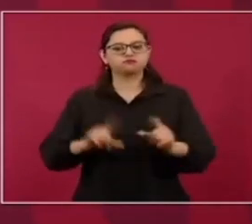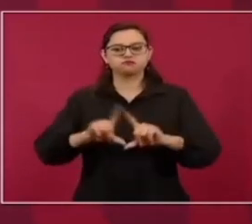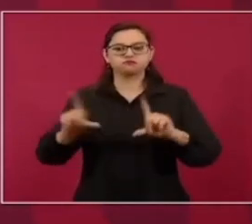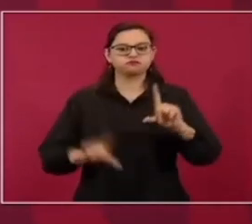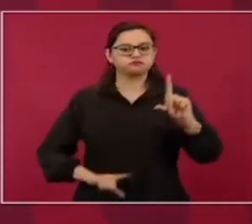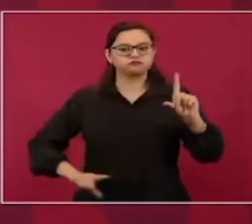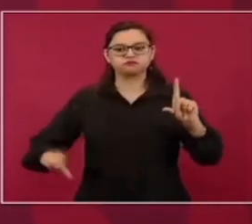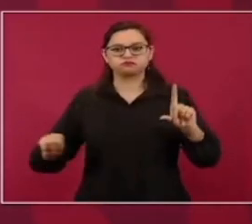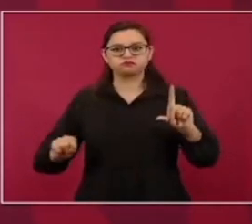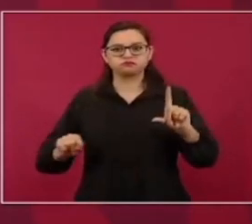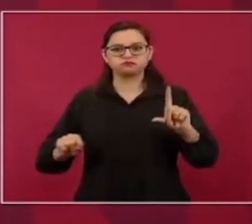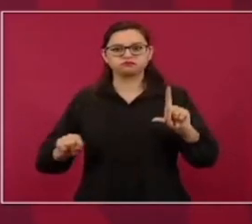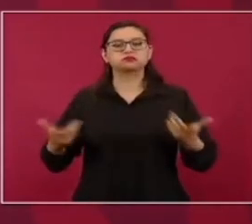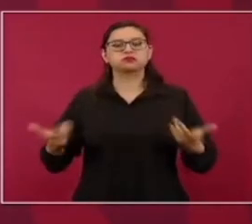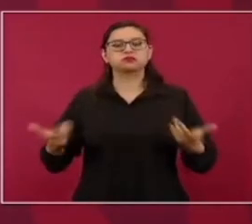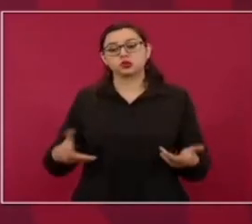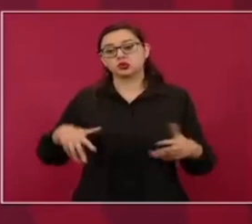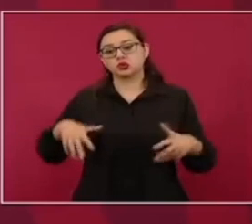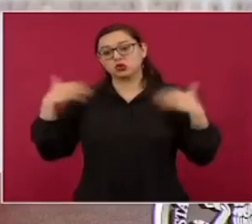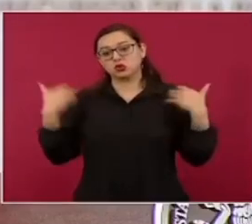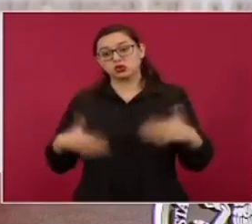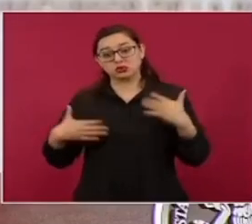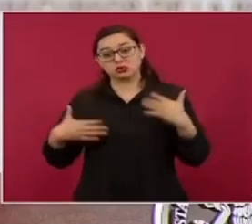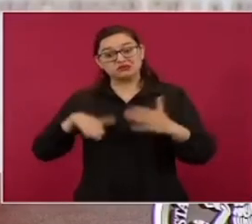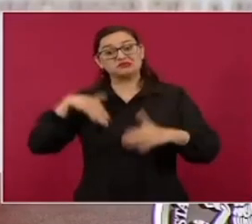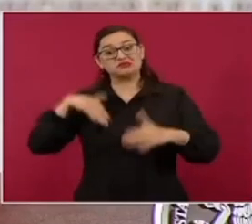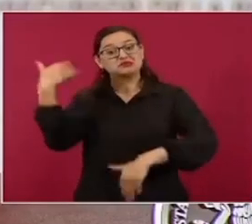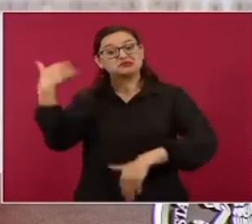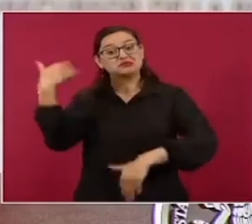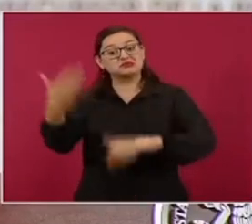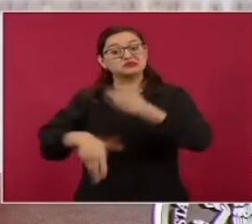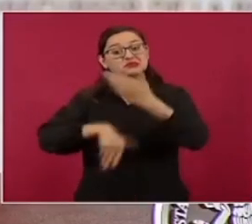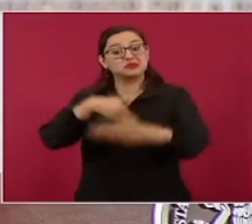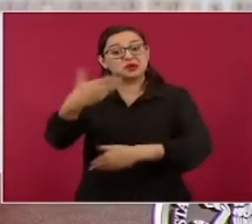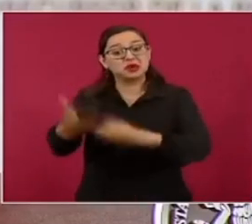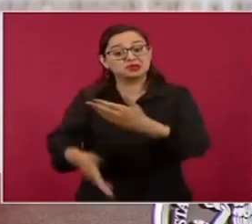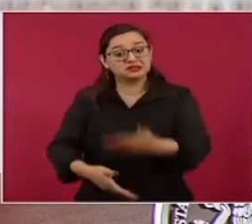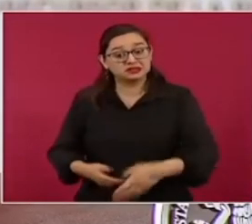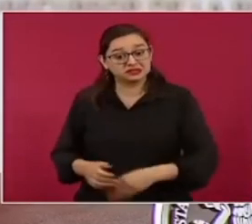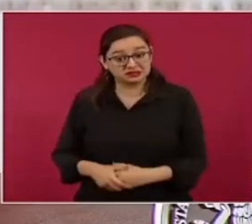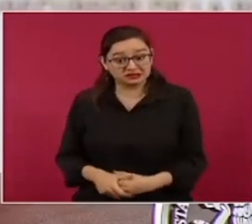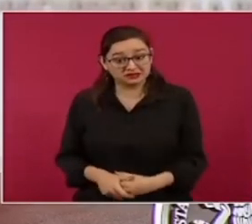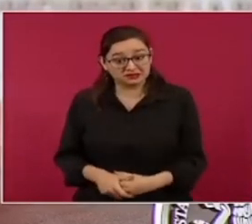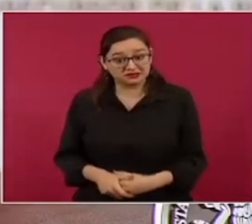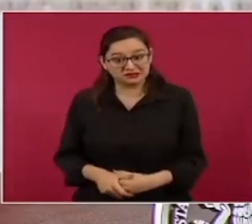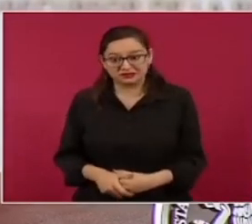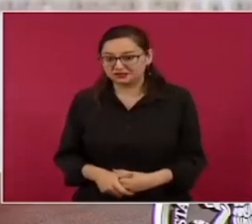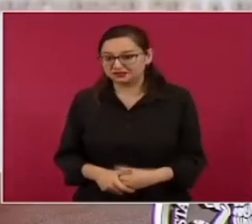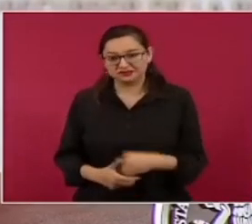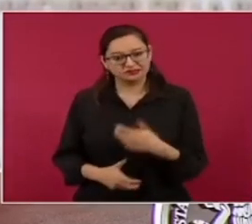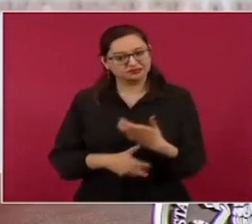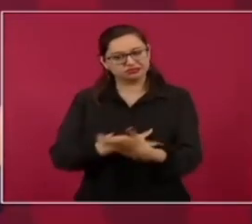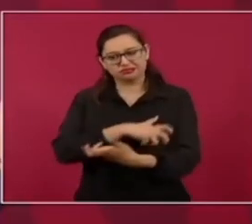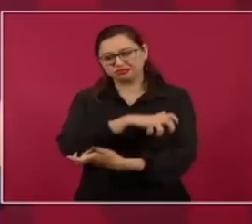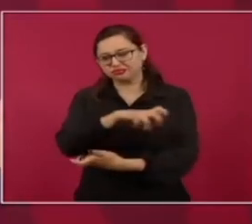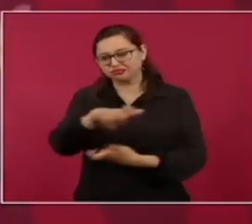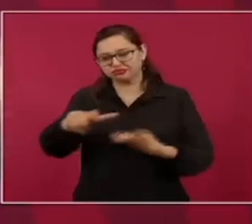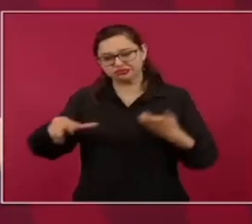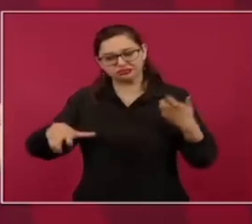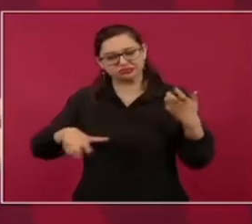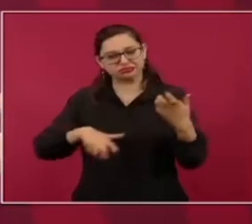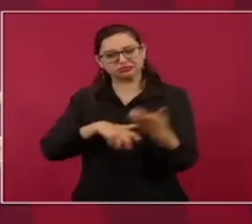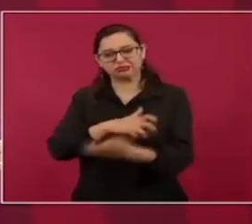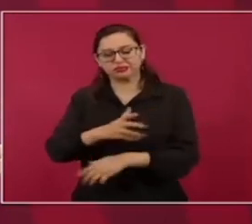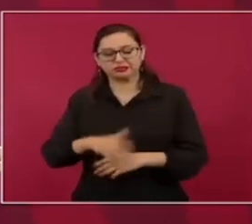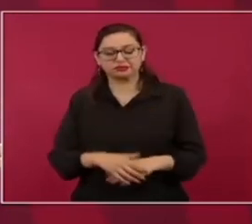produjo esa decisión, pero al mismo tiempo su